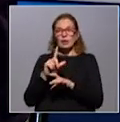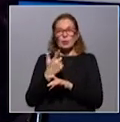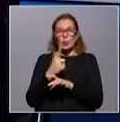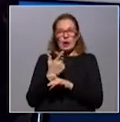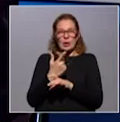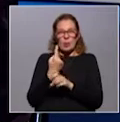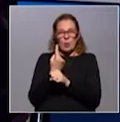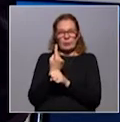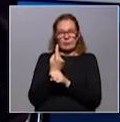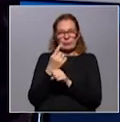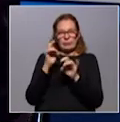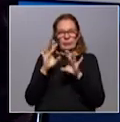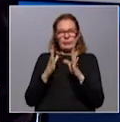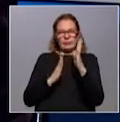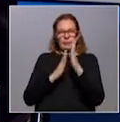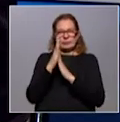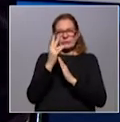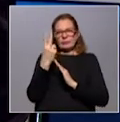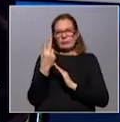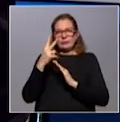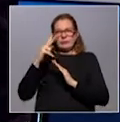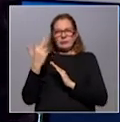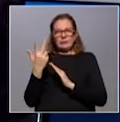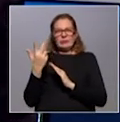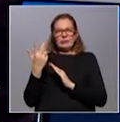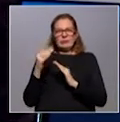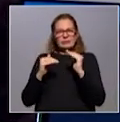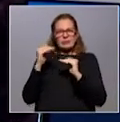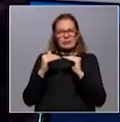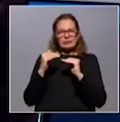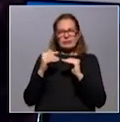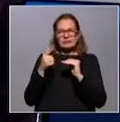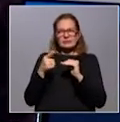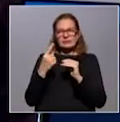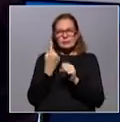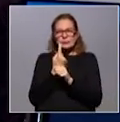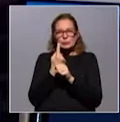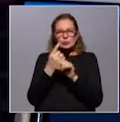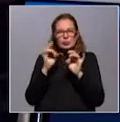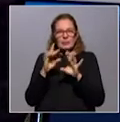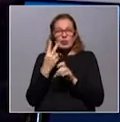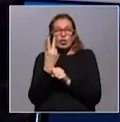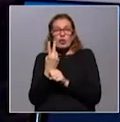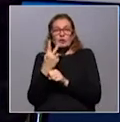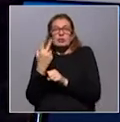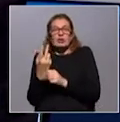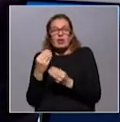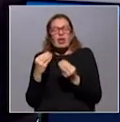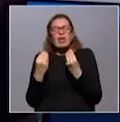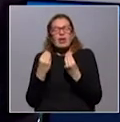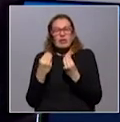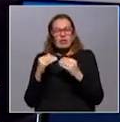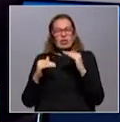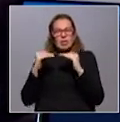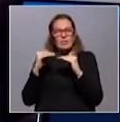como se dice, un solo pico. No pueden haber dos o tres picos. ¿Y de qué va a depender si hay un solo pico o dos picos o más picos? Va a depender